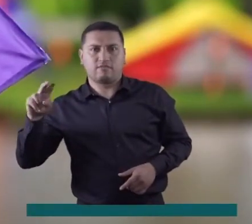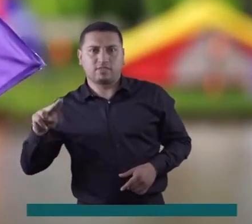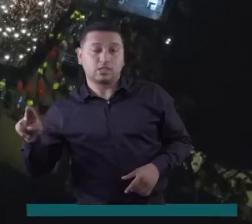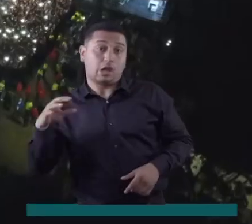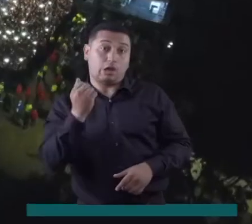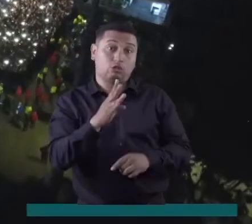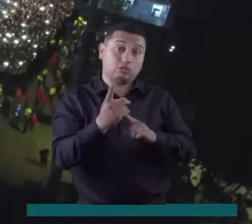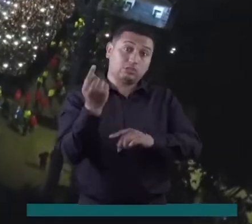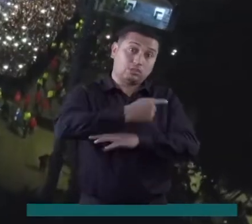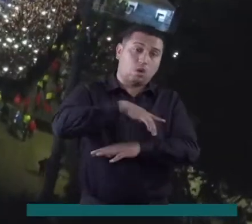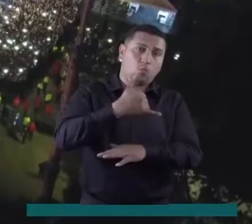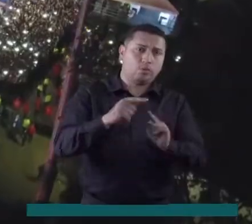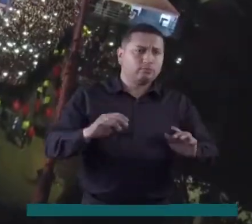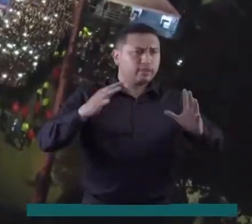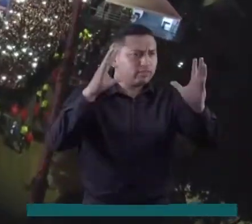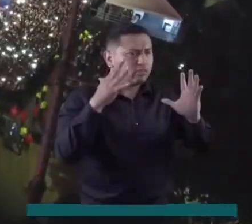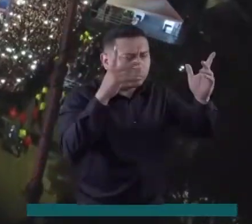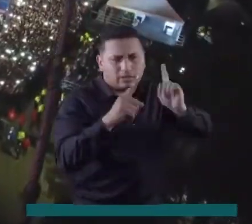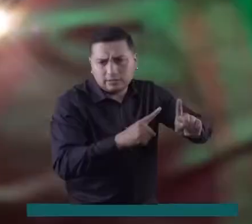maravillosos.